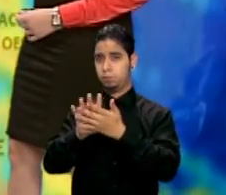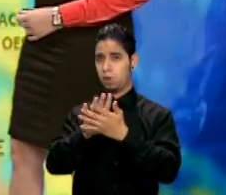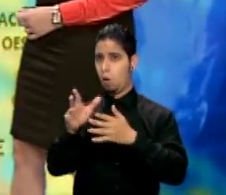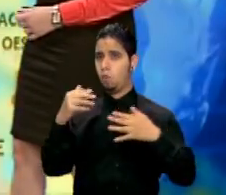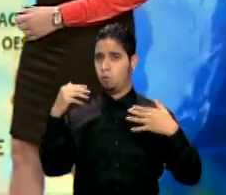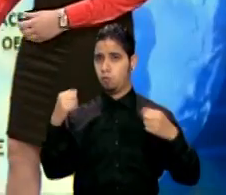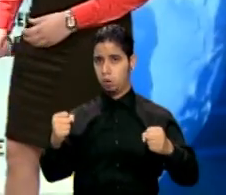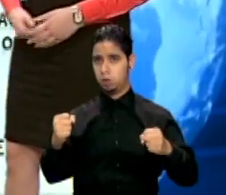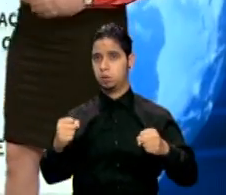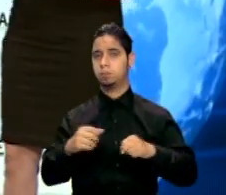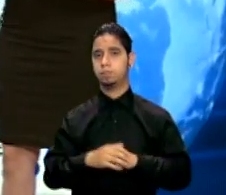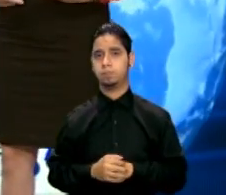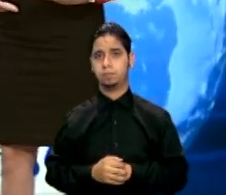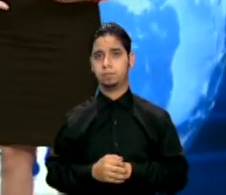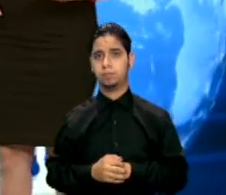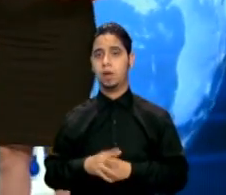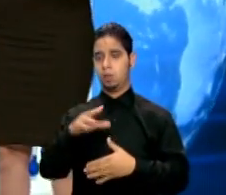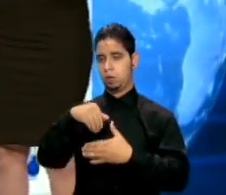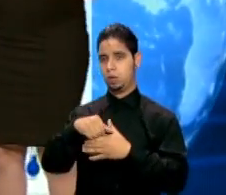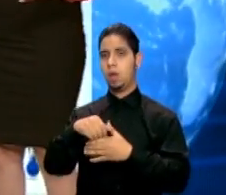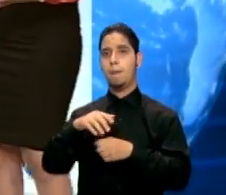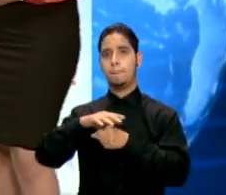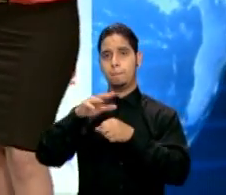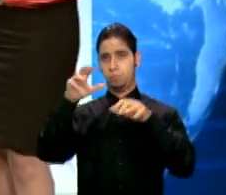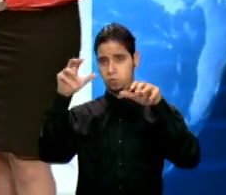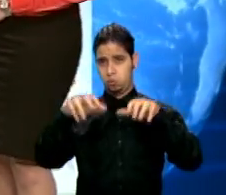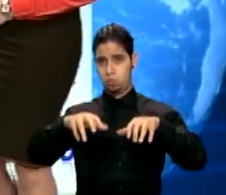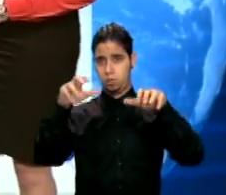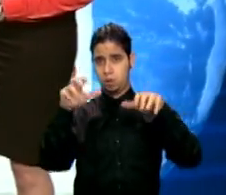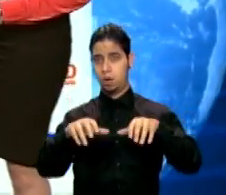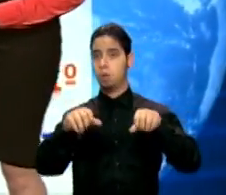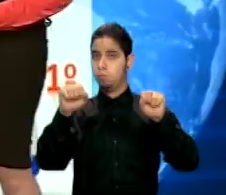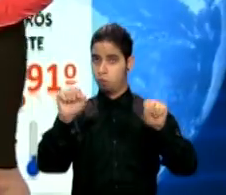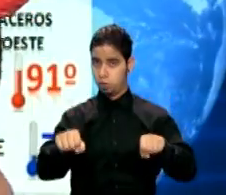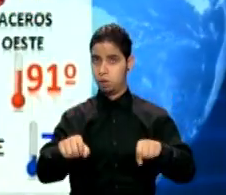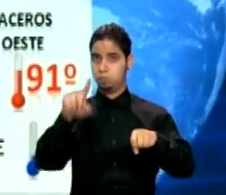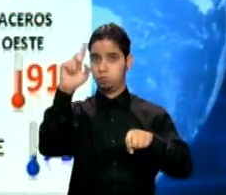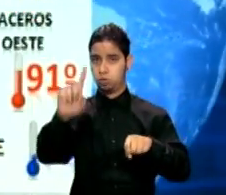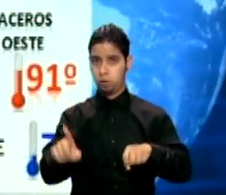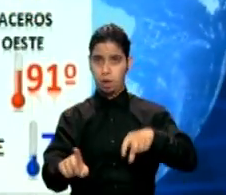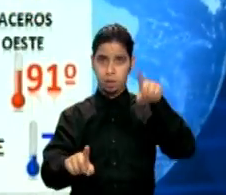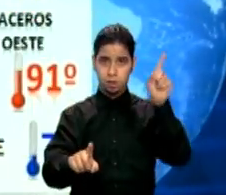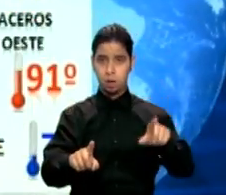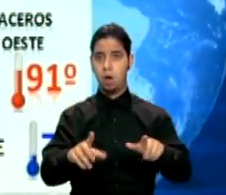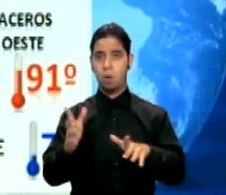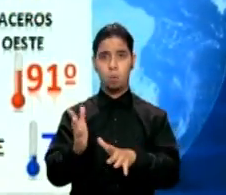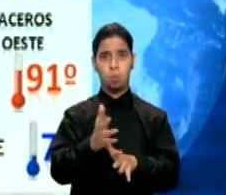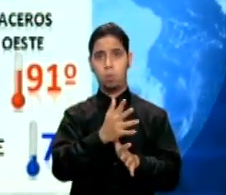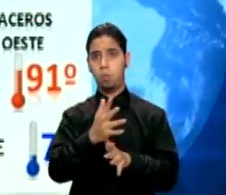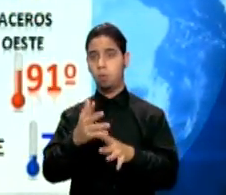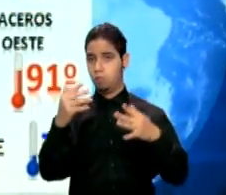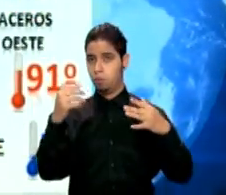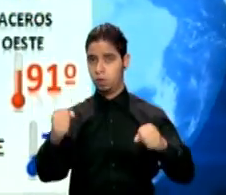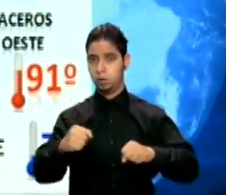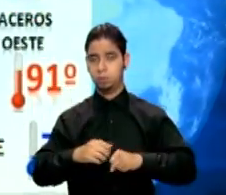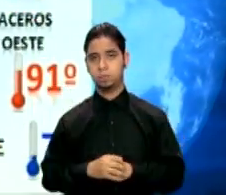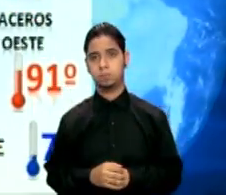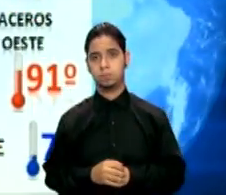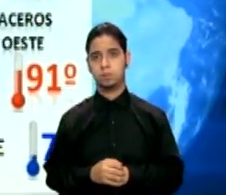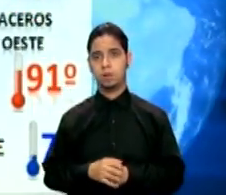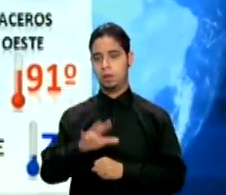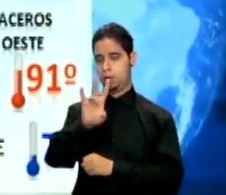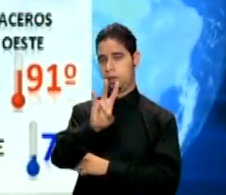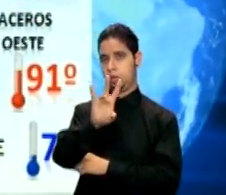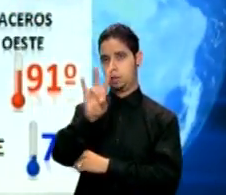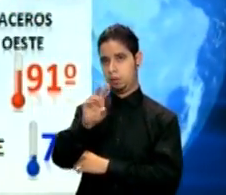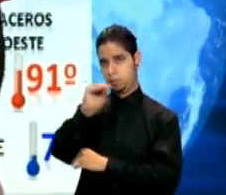y precipitación que debe estar trayendo tronadas aisladas en algunos sectores con viento fuerte. 77% del potencial